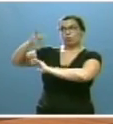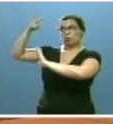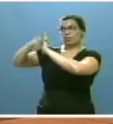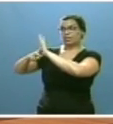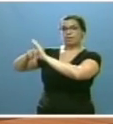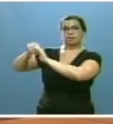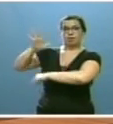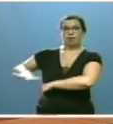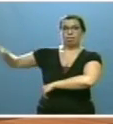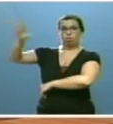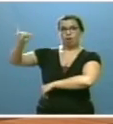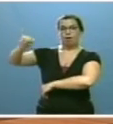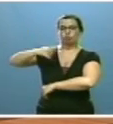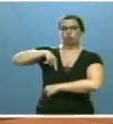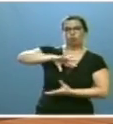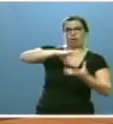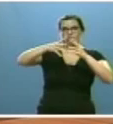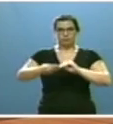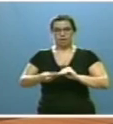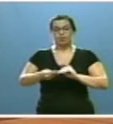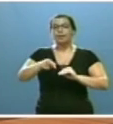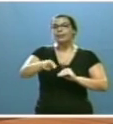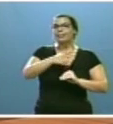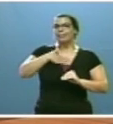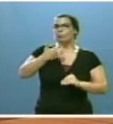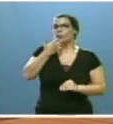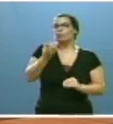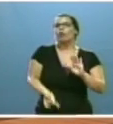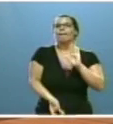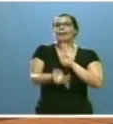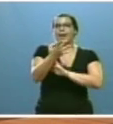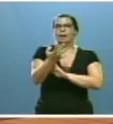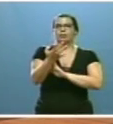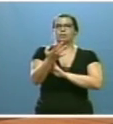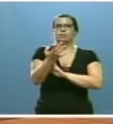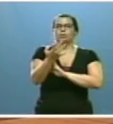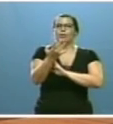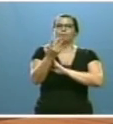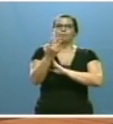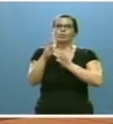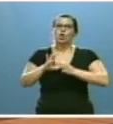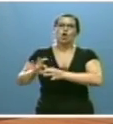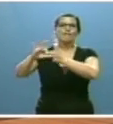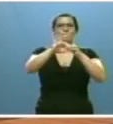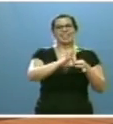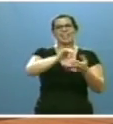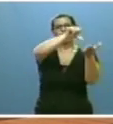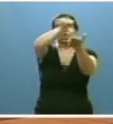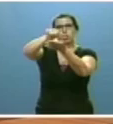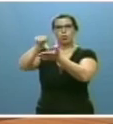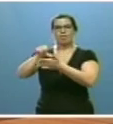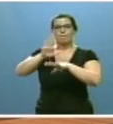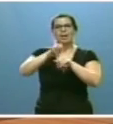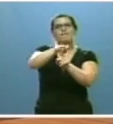que, entre otros aspectos, creará una conferencia de ciudades como foro de coordinación y